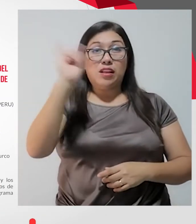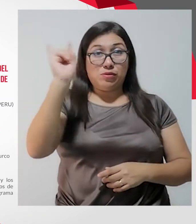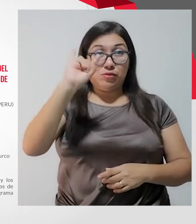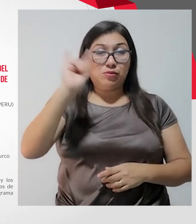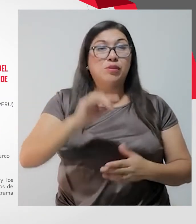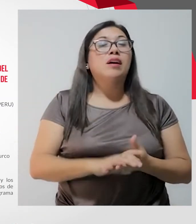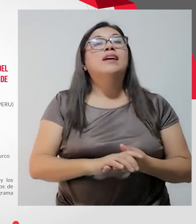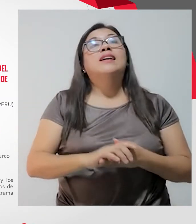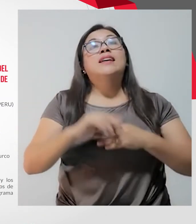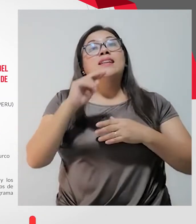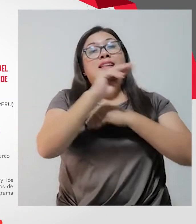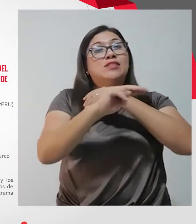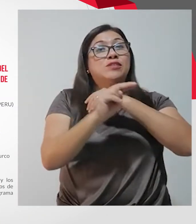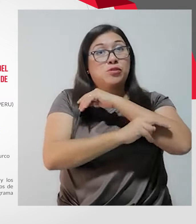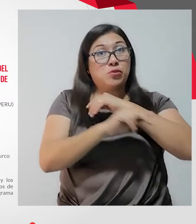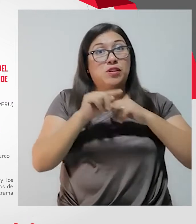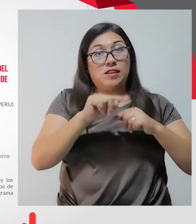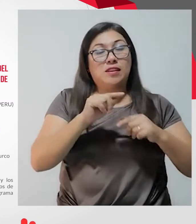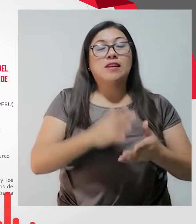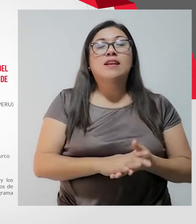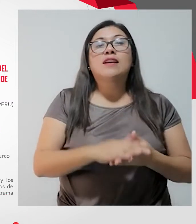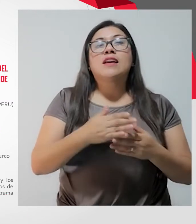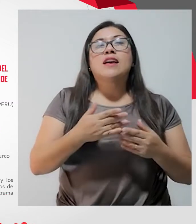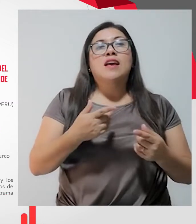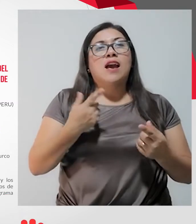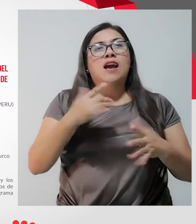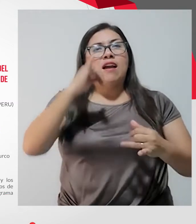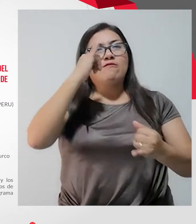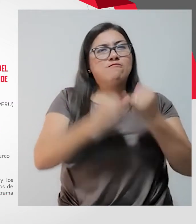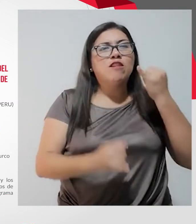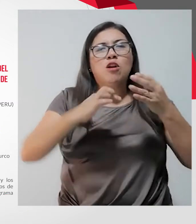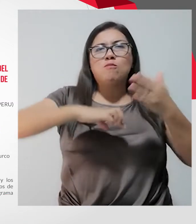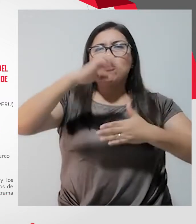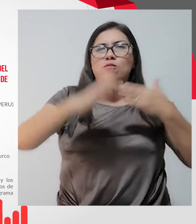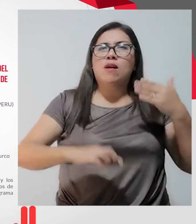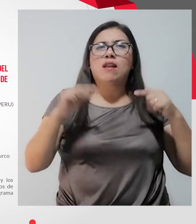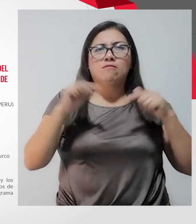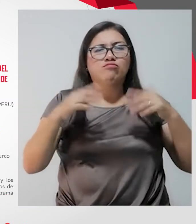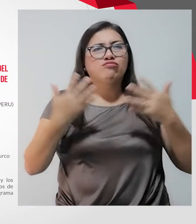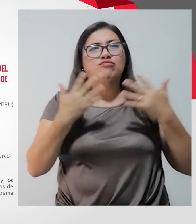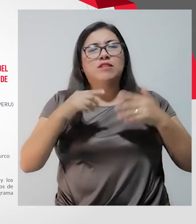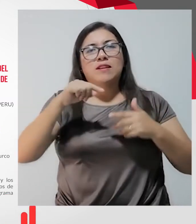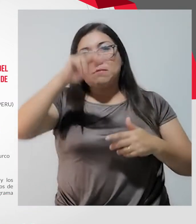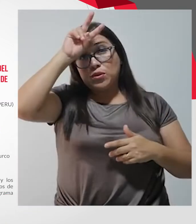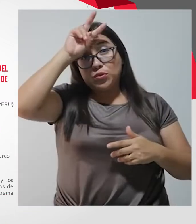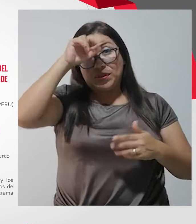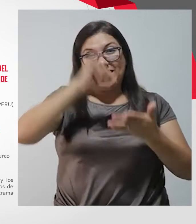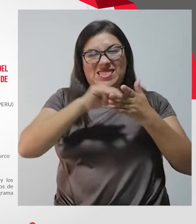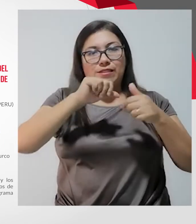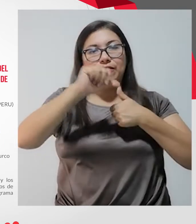la Asociación Nacional Paralímpica realizaron un programa inédito en el Perú en esas fechas,